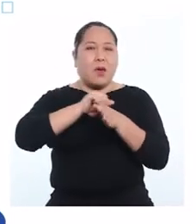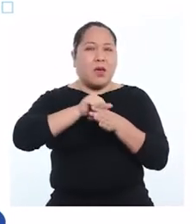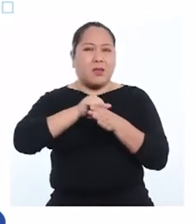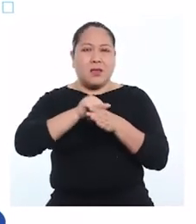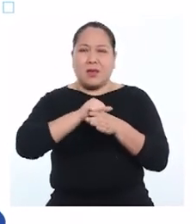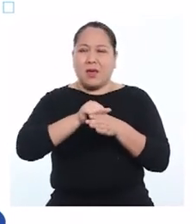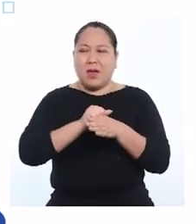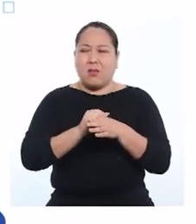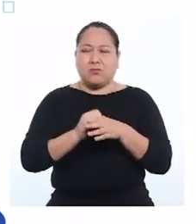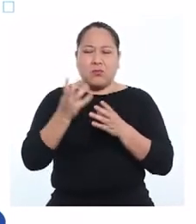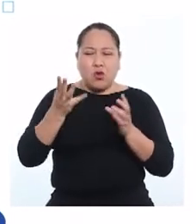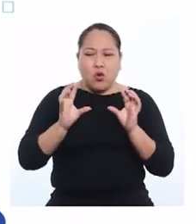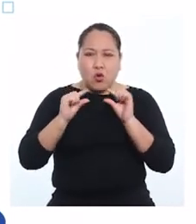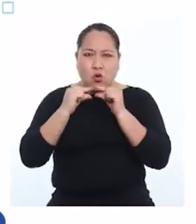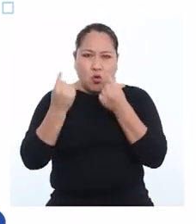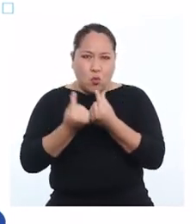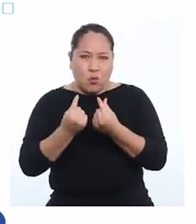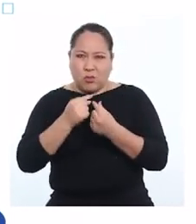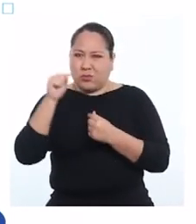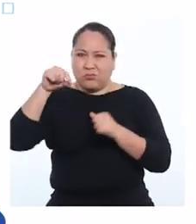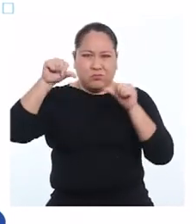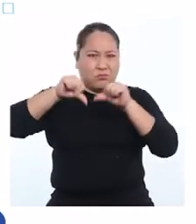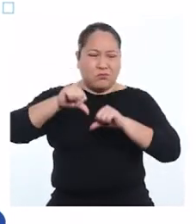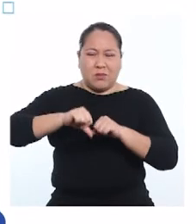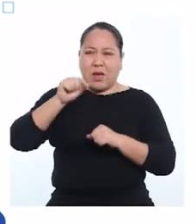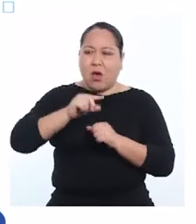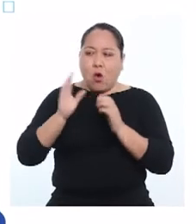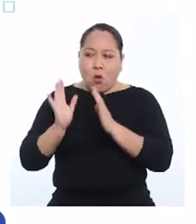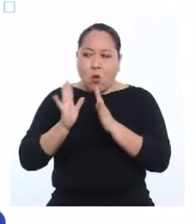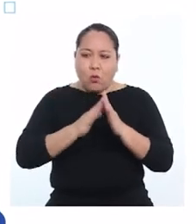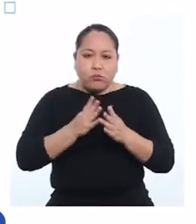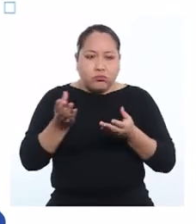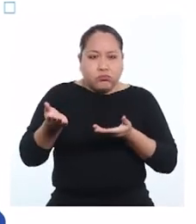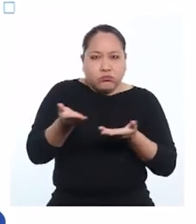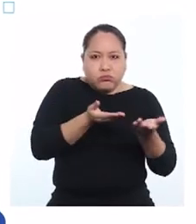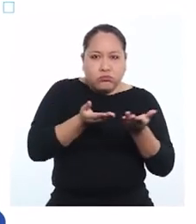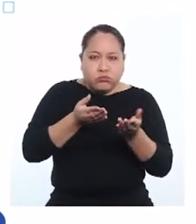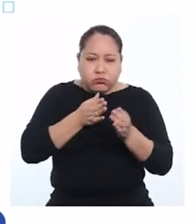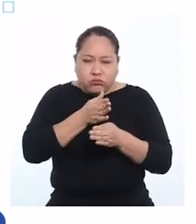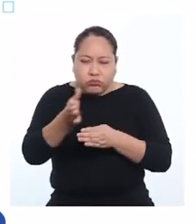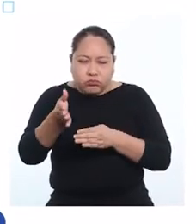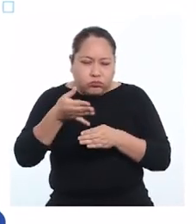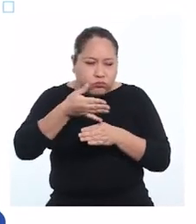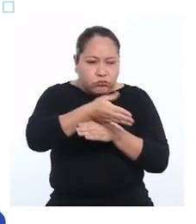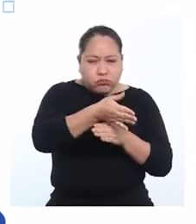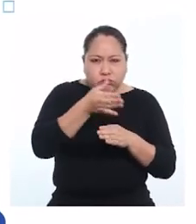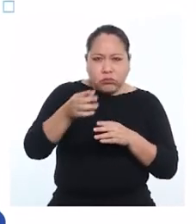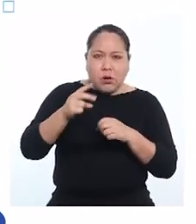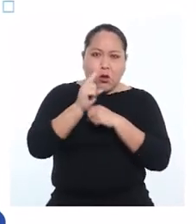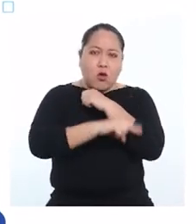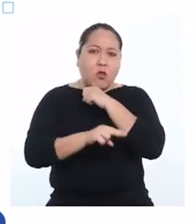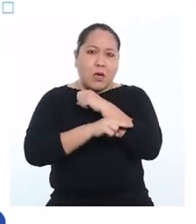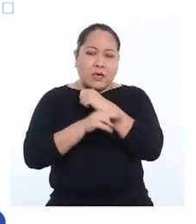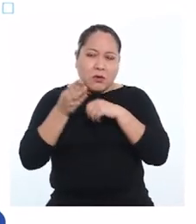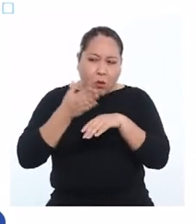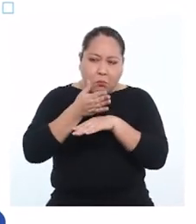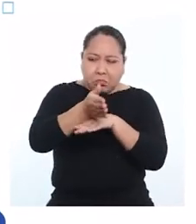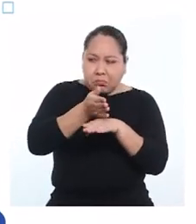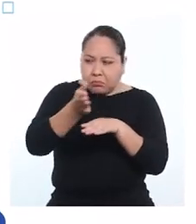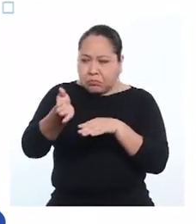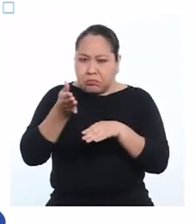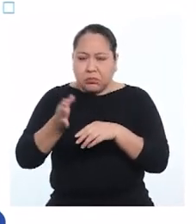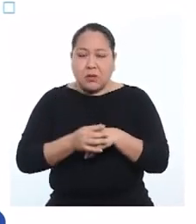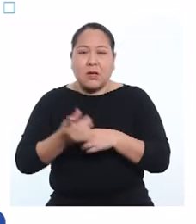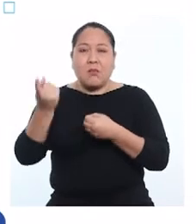año y que es practicada por redes criminales organizadas que traspasan la barrera de lo